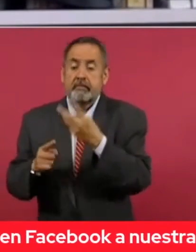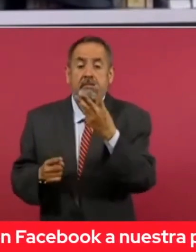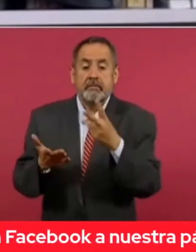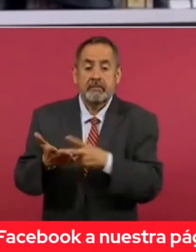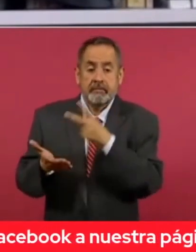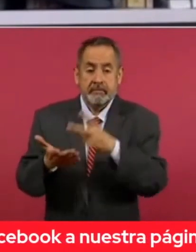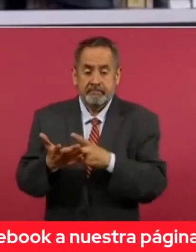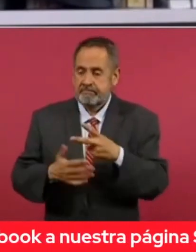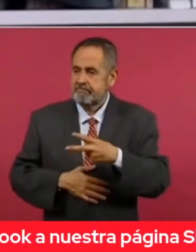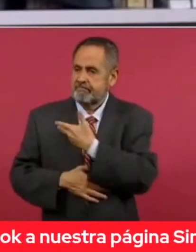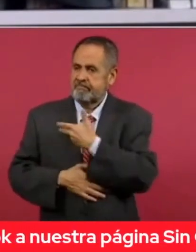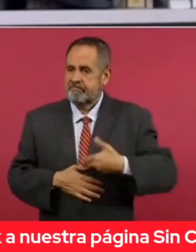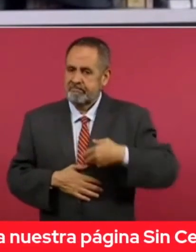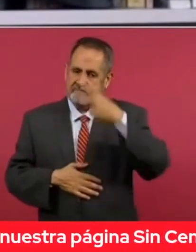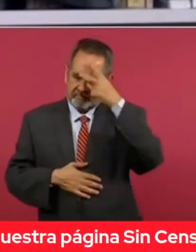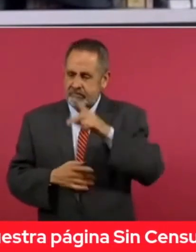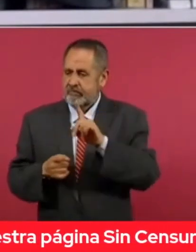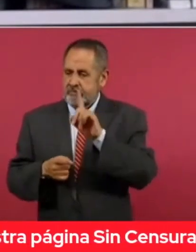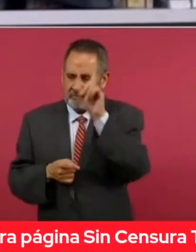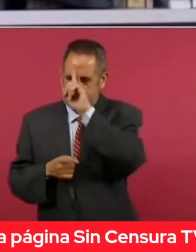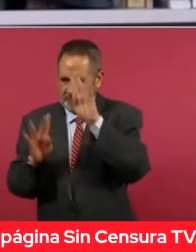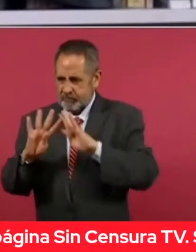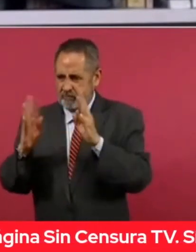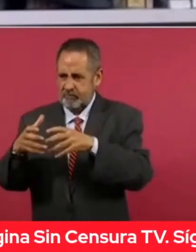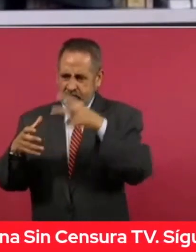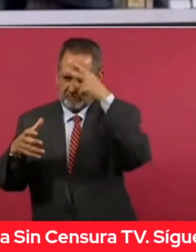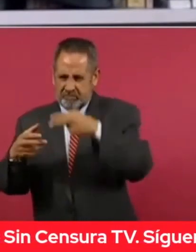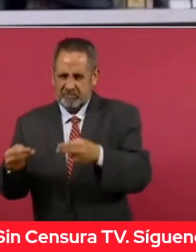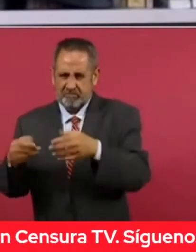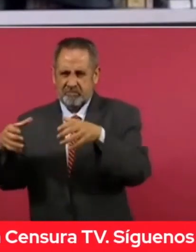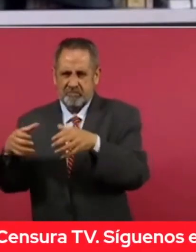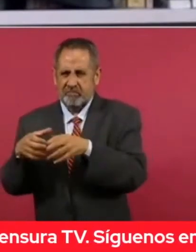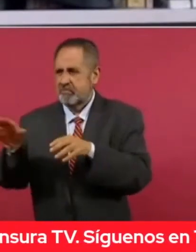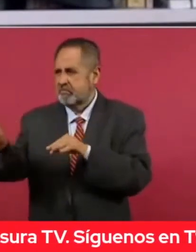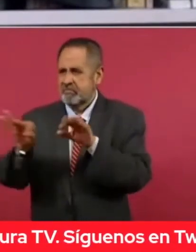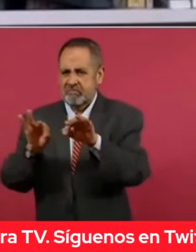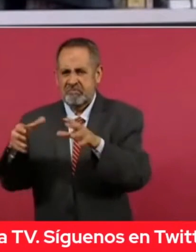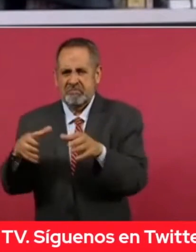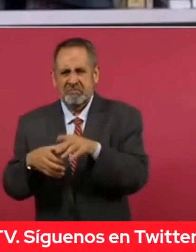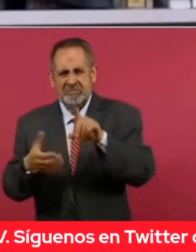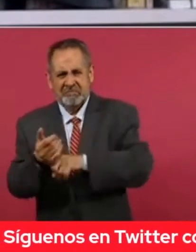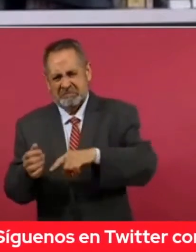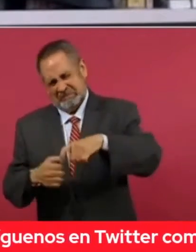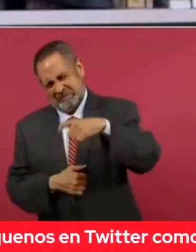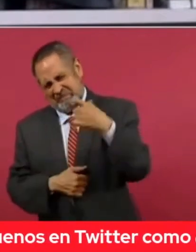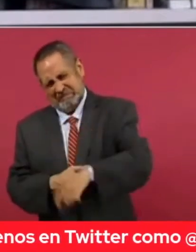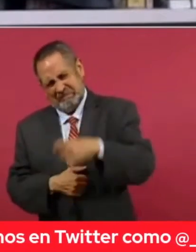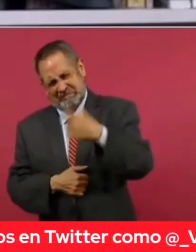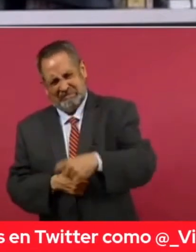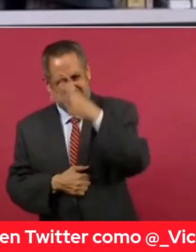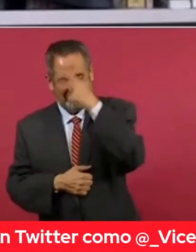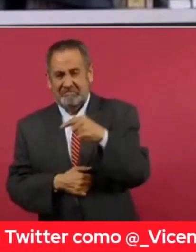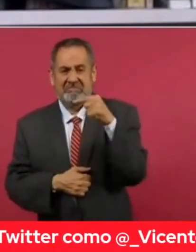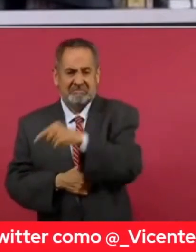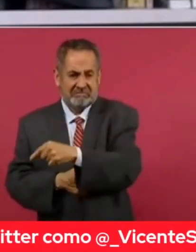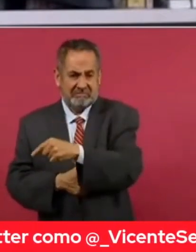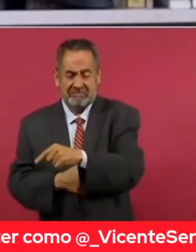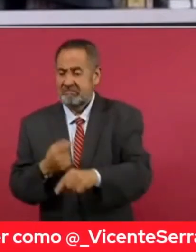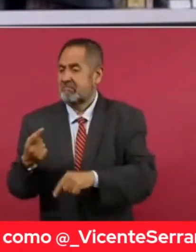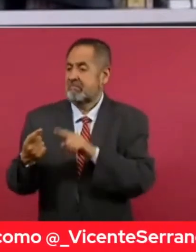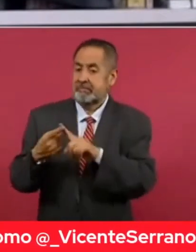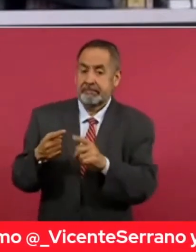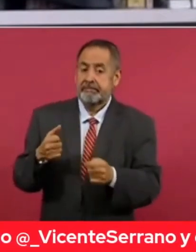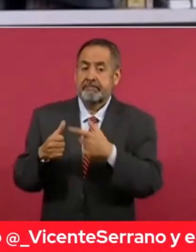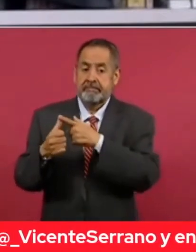el Consejo Mexicano de Negocios que agrupa a los clanes más ricos de México. La primera